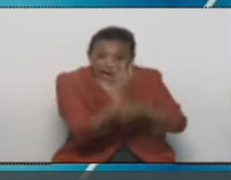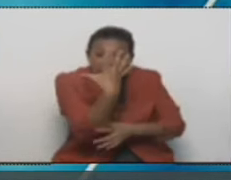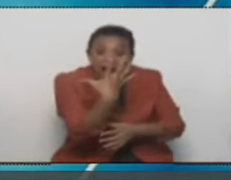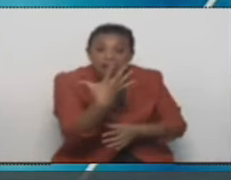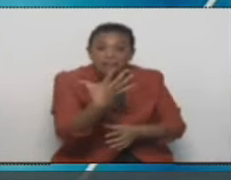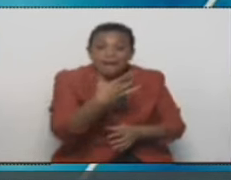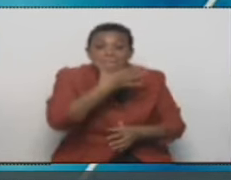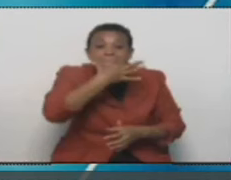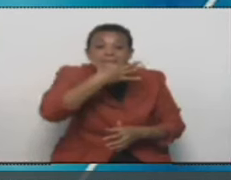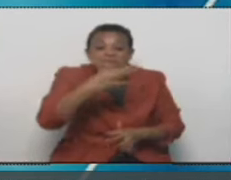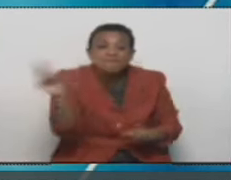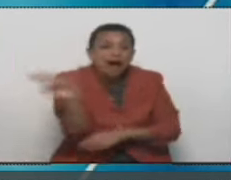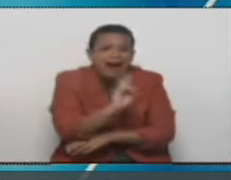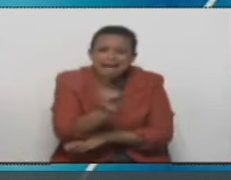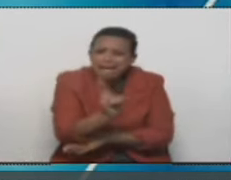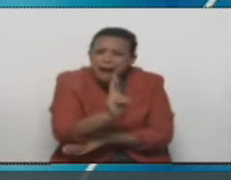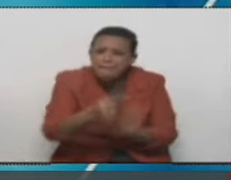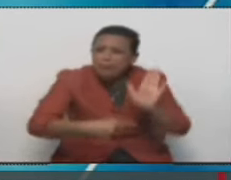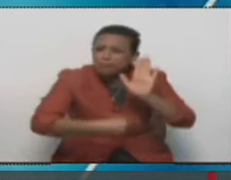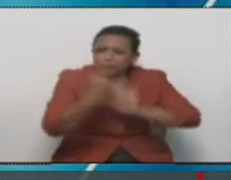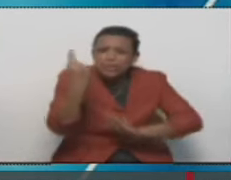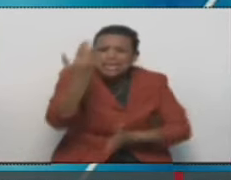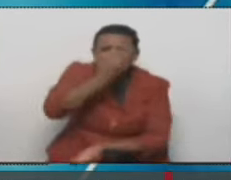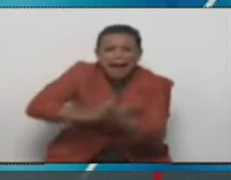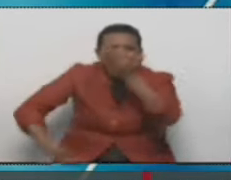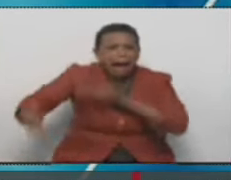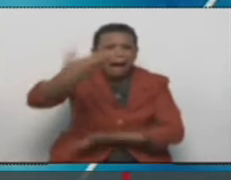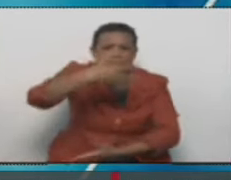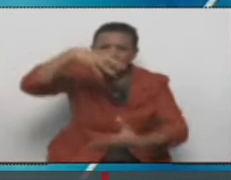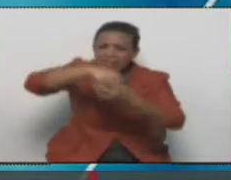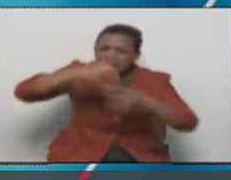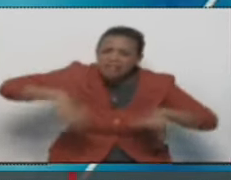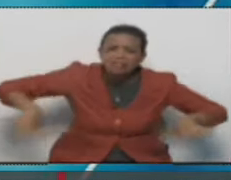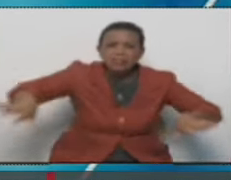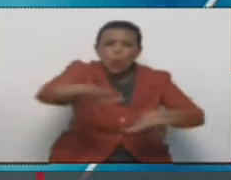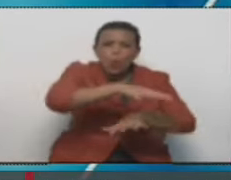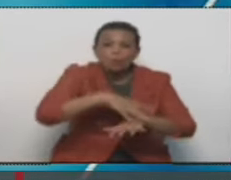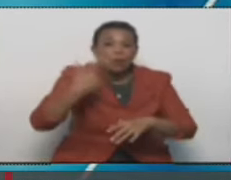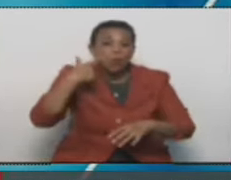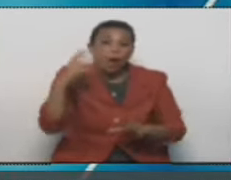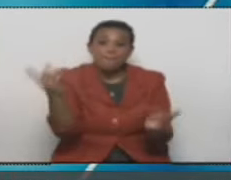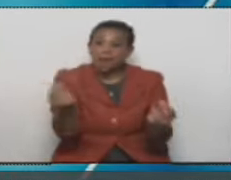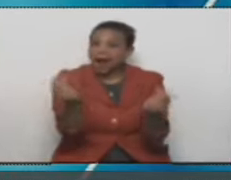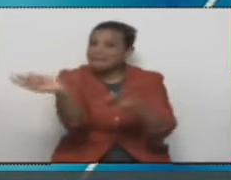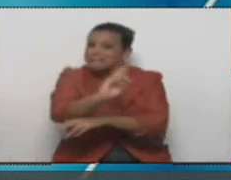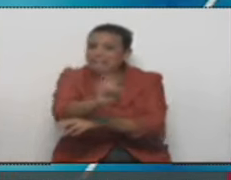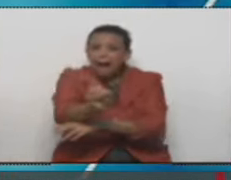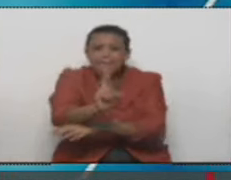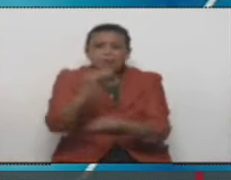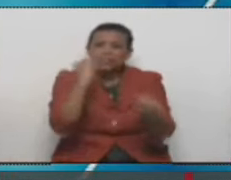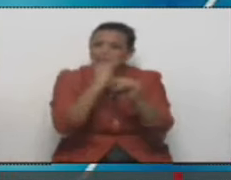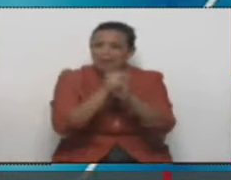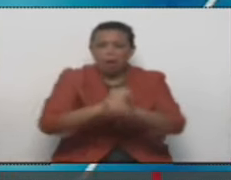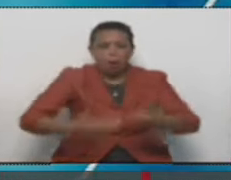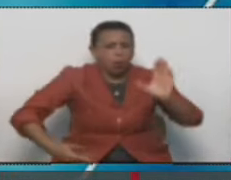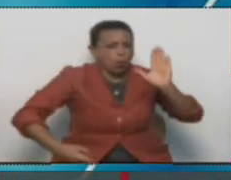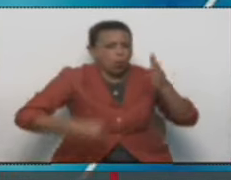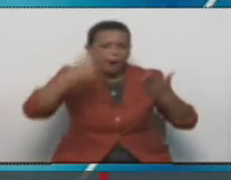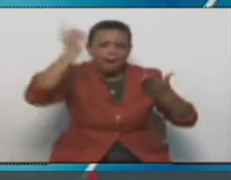poder tener esta información acá en Venezuela. Y el intercambio va a ser dentro del país. Lo cual da más velocidad. Mayor velocidad,